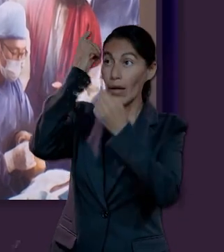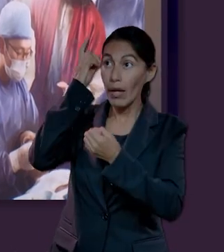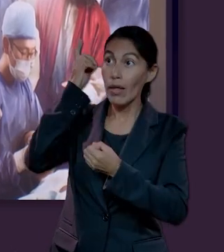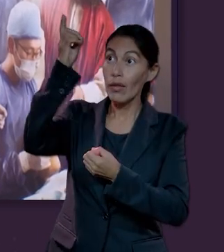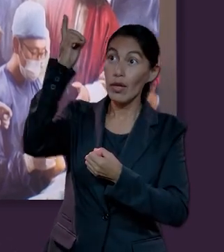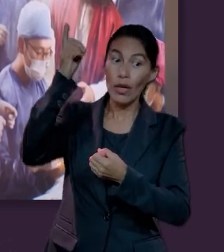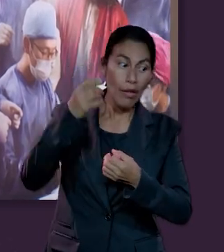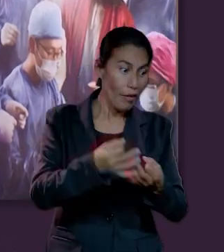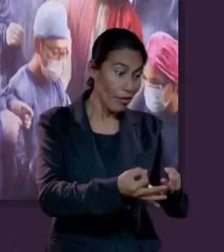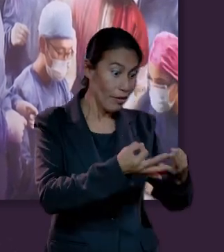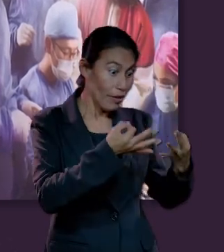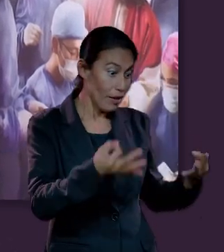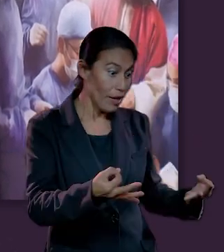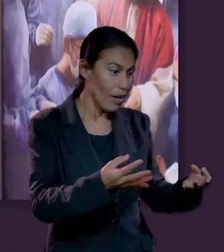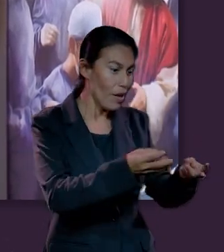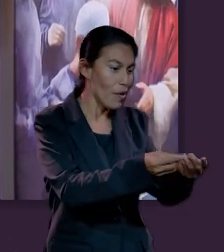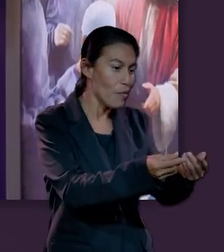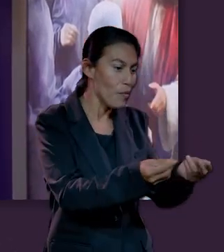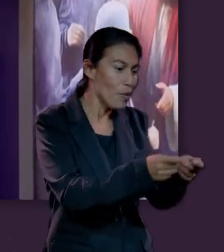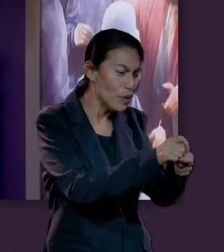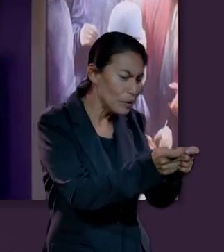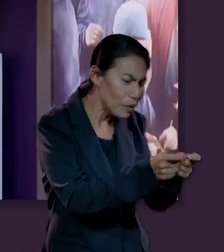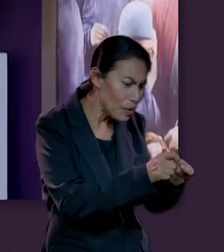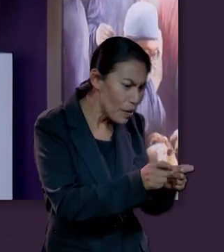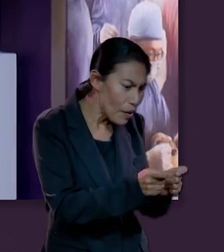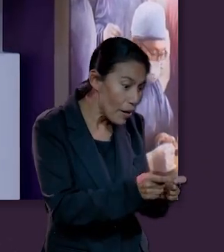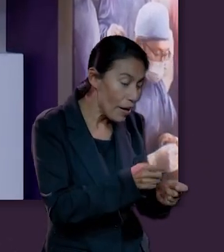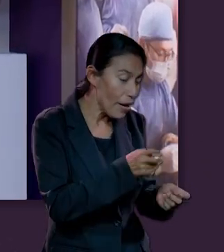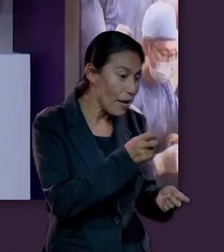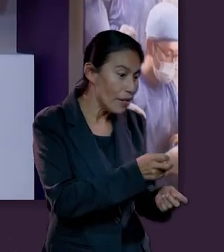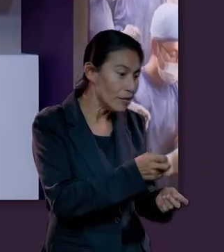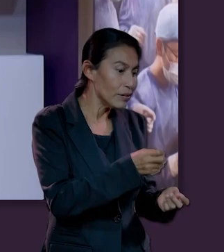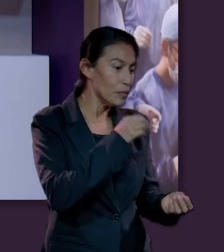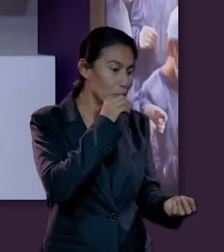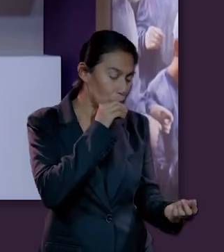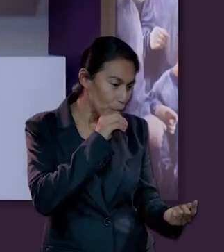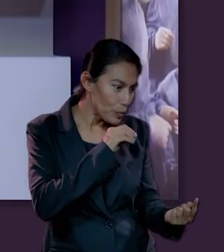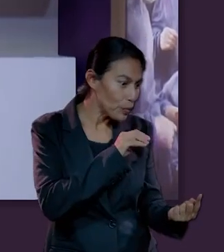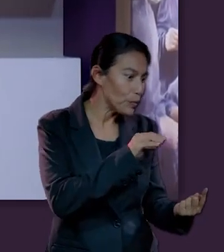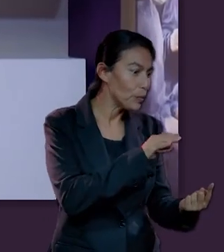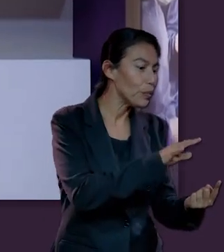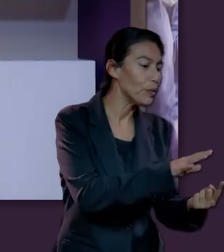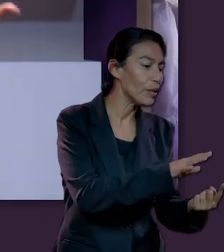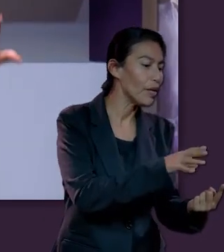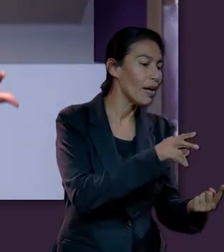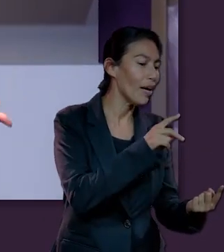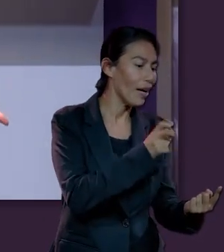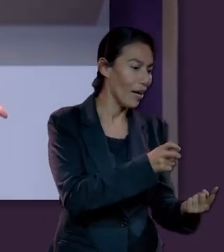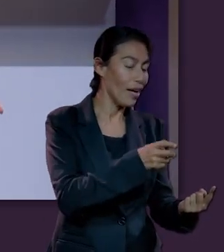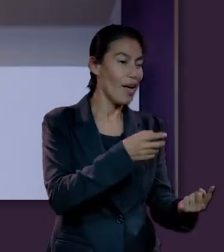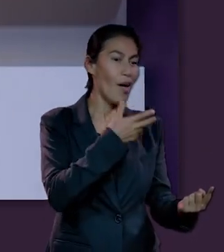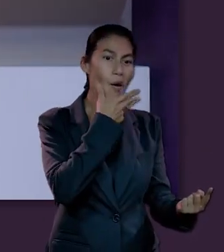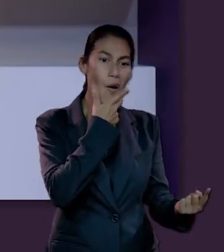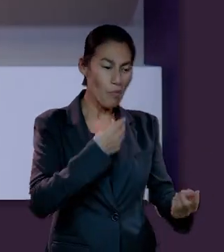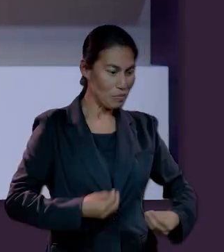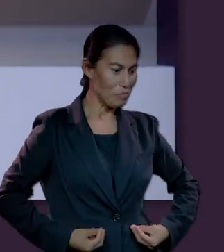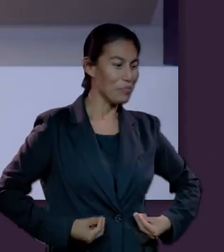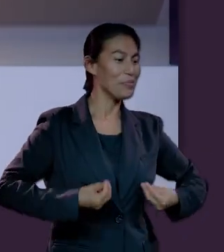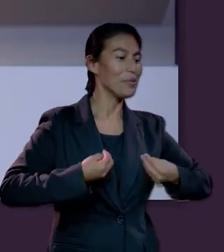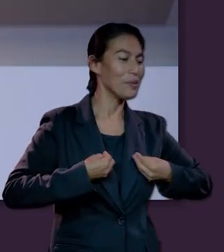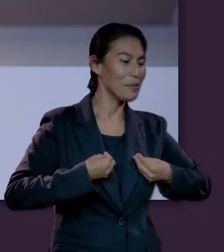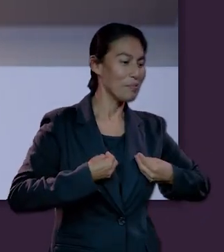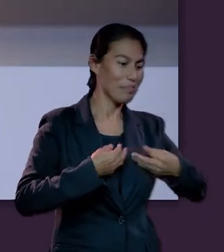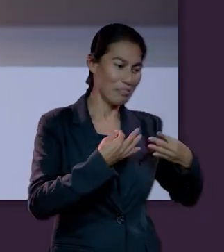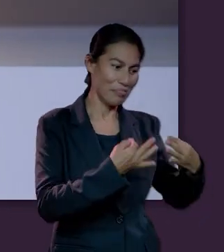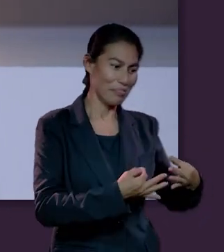Entonces Jehová Dios formó al hombre del polvo de la tierra, y sopló en su nariz aliento de vida, y